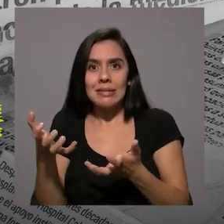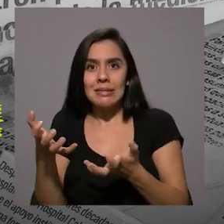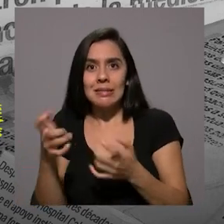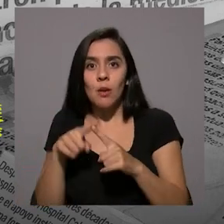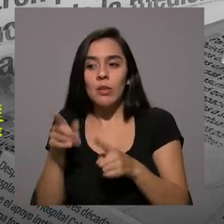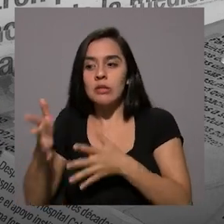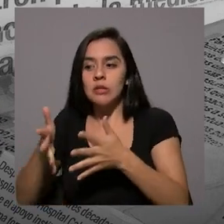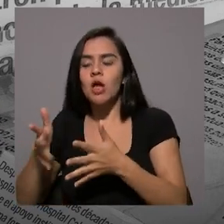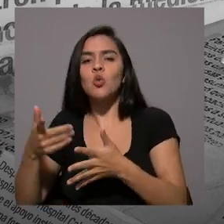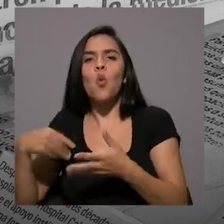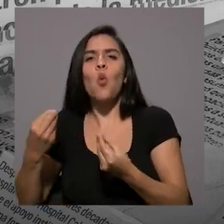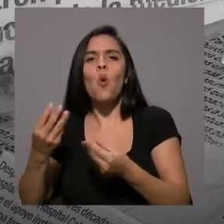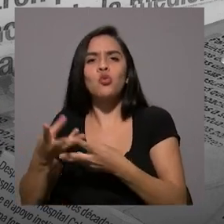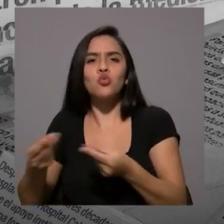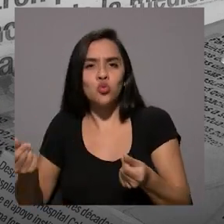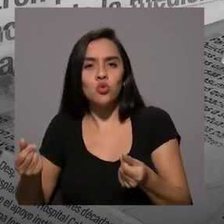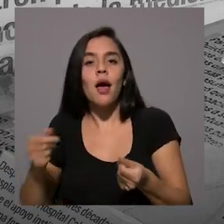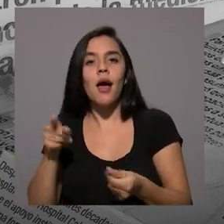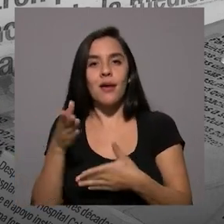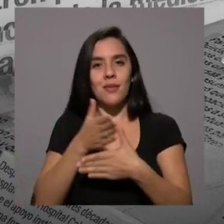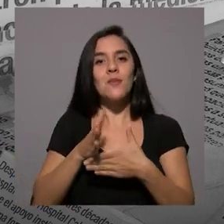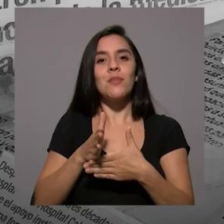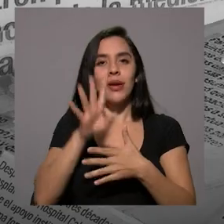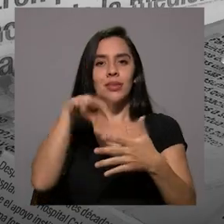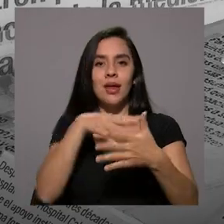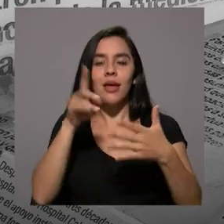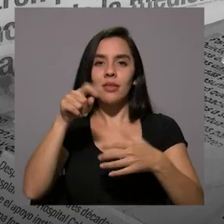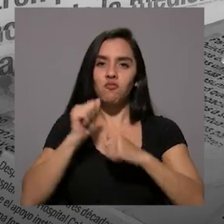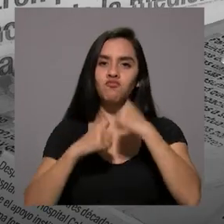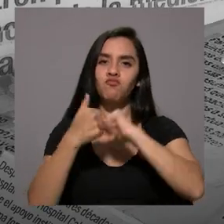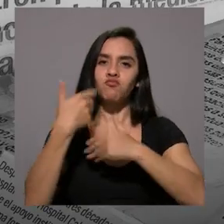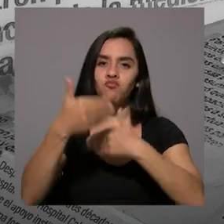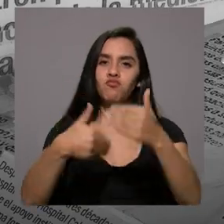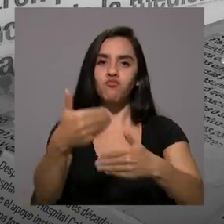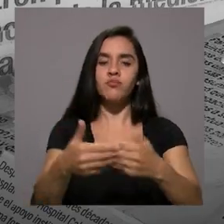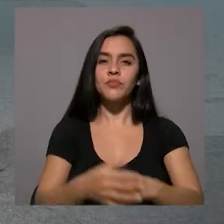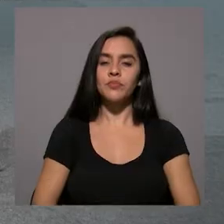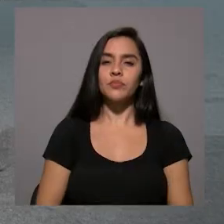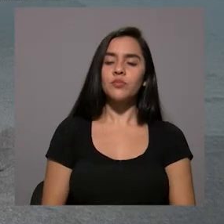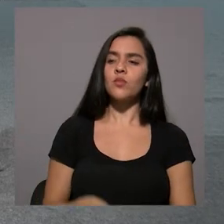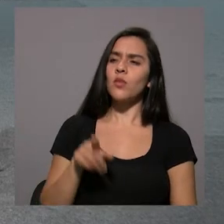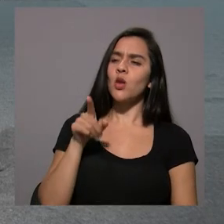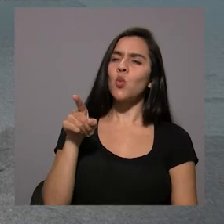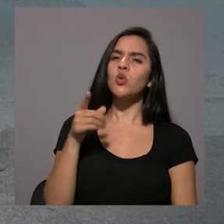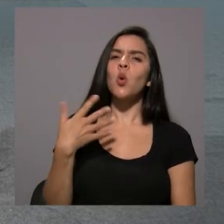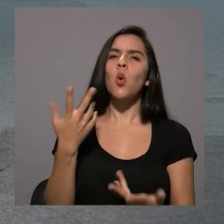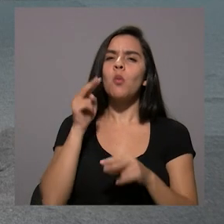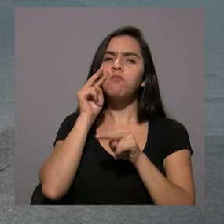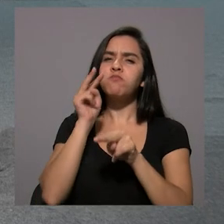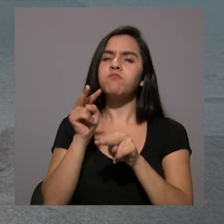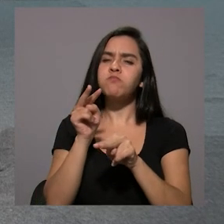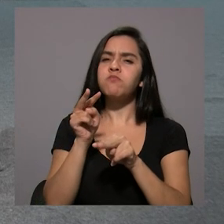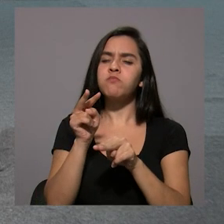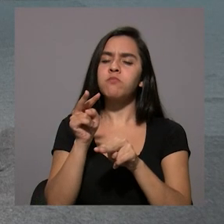de las discusiones políticas? Entonces, esa es parte un poco de la agenda que hay que ir construyendo. ¿Cómo observó usted los